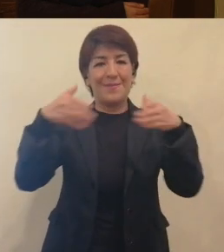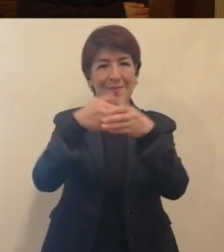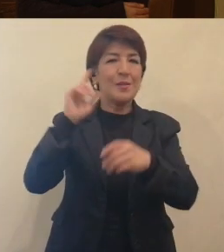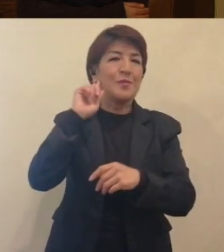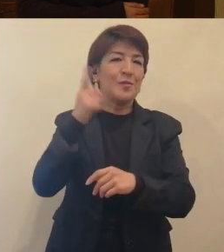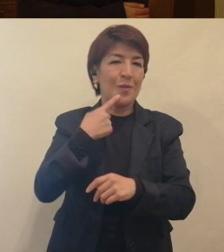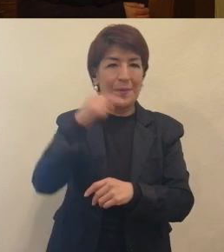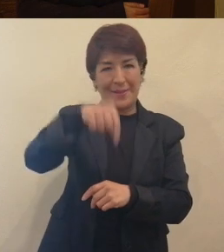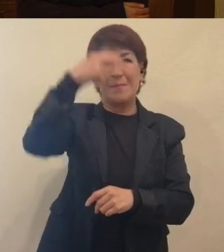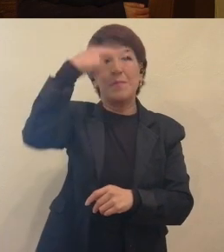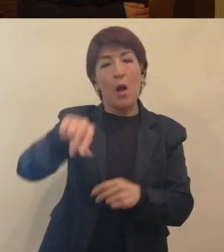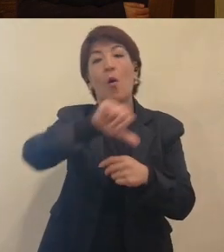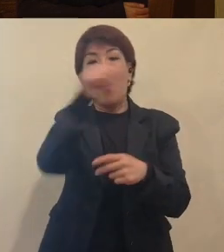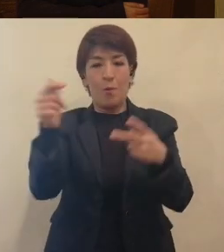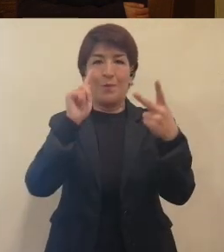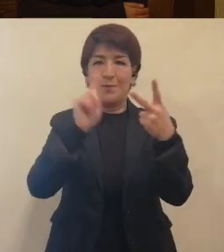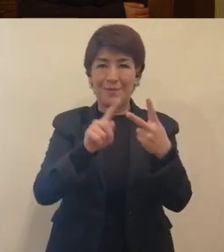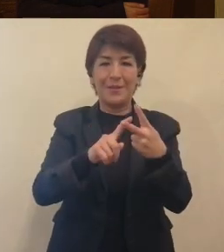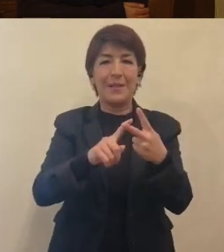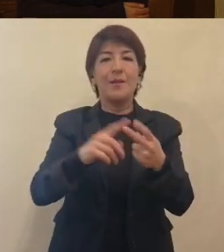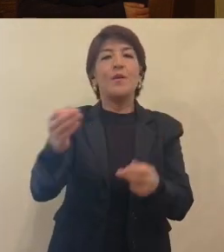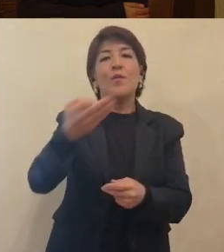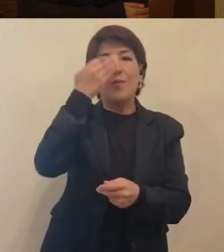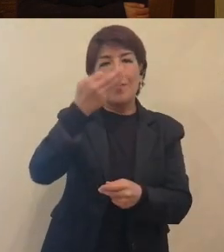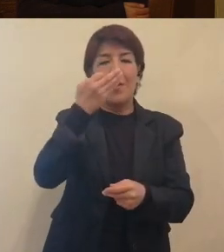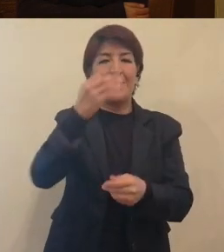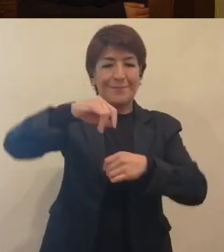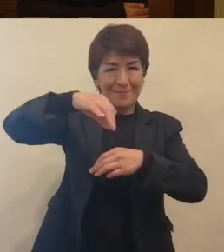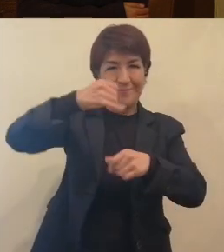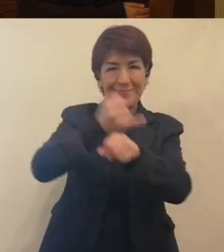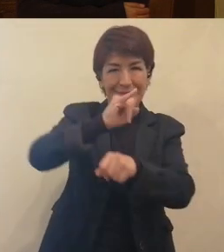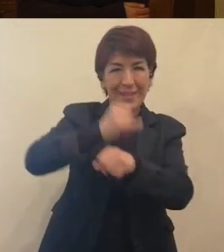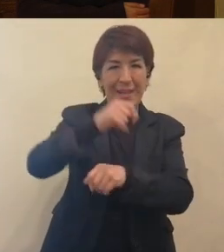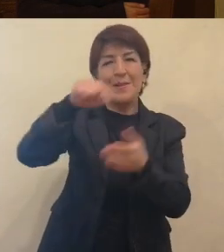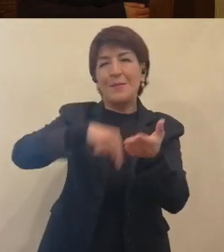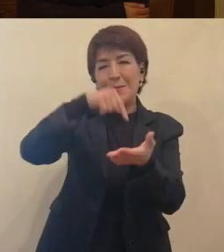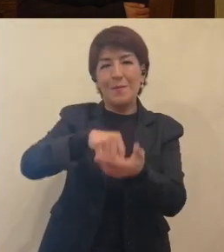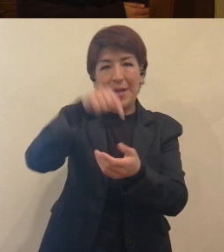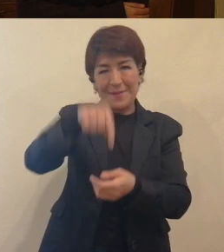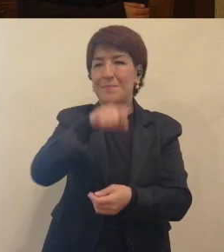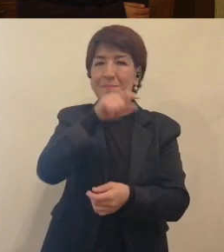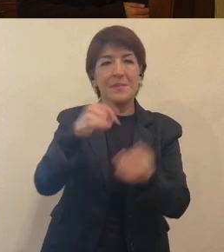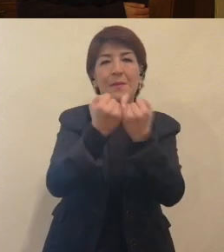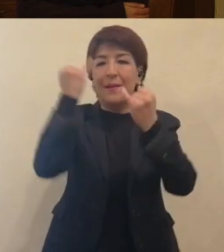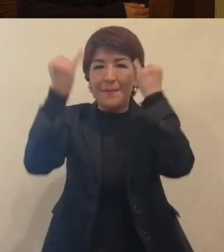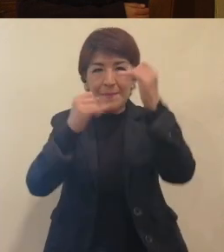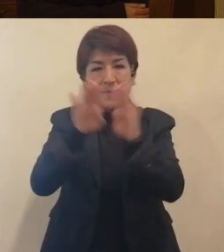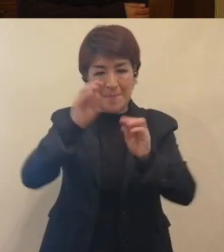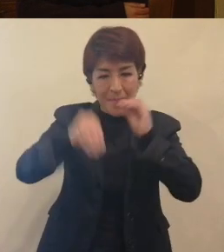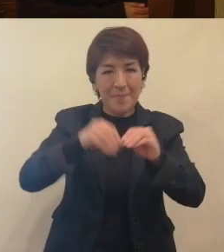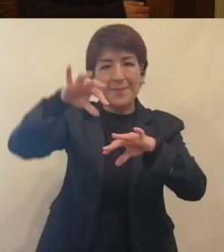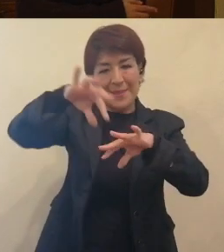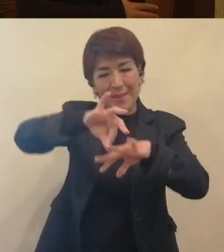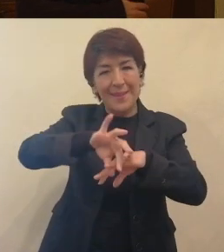de México. Y la otra exposición es de Flores de Arcilla, del Centro de Ixuga, en el cual se crearon